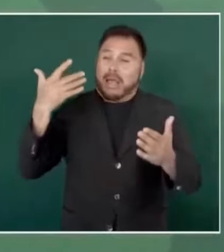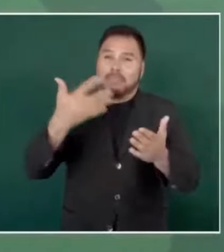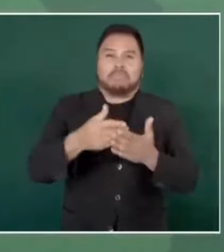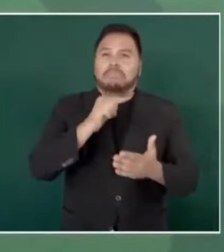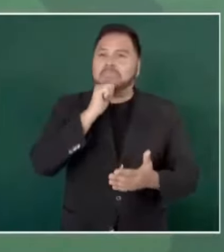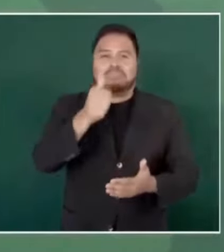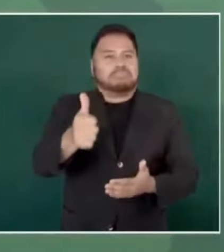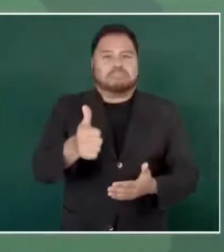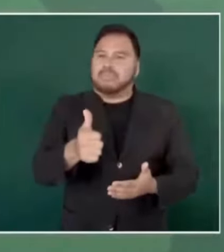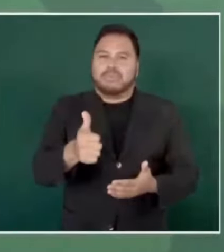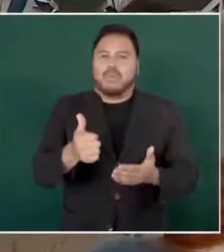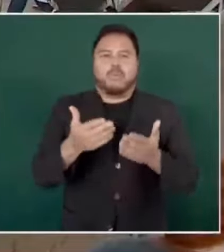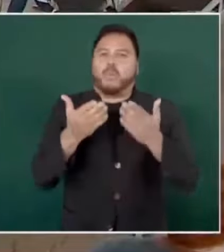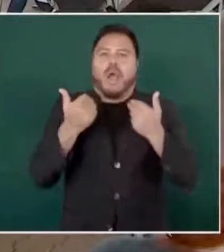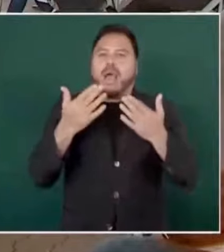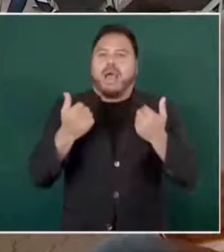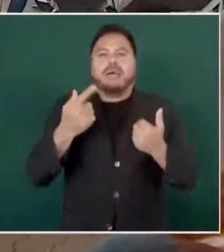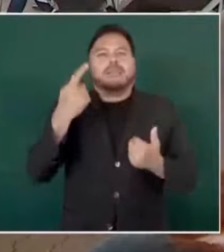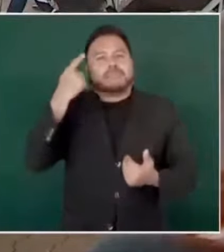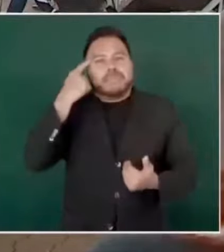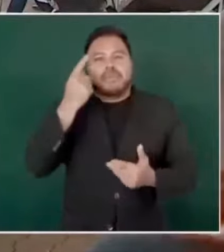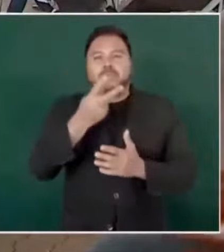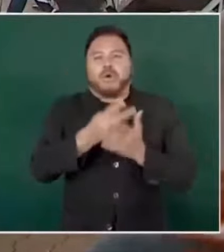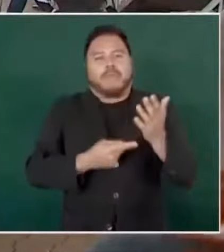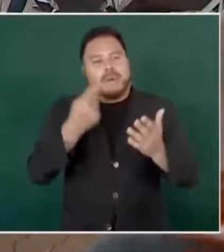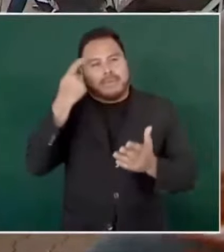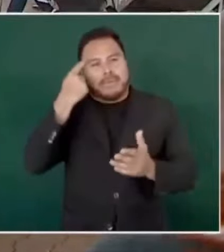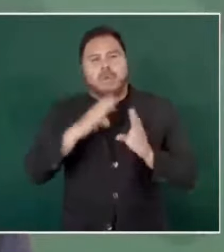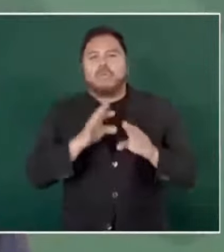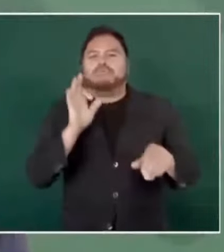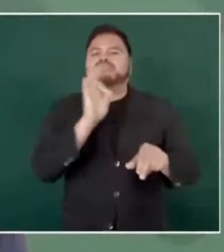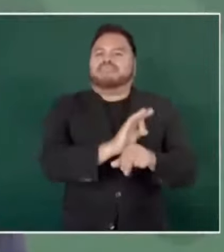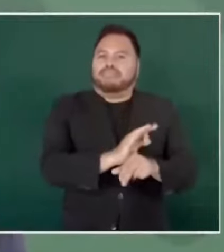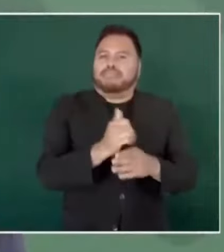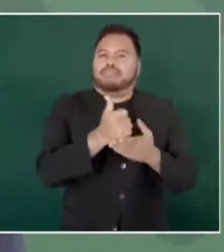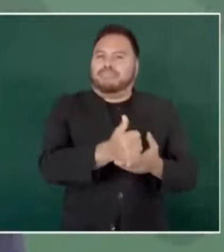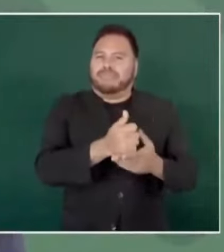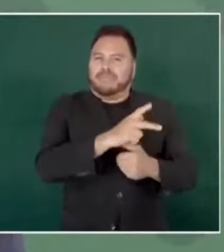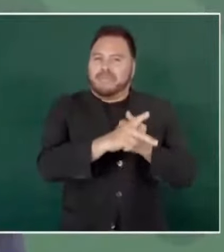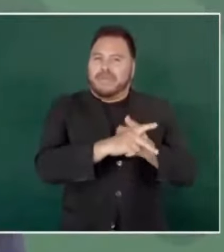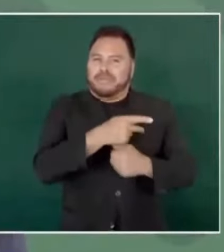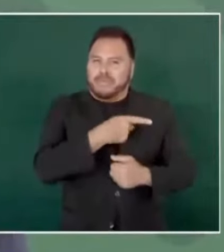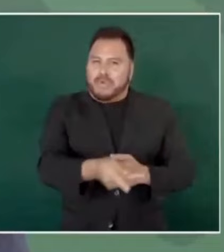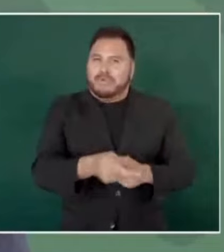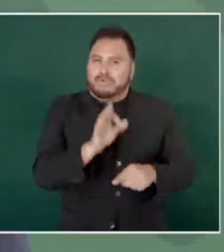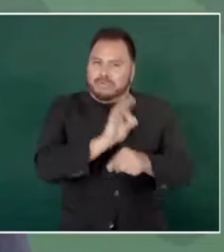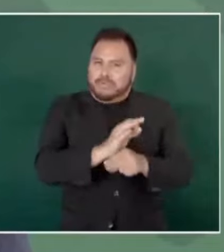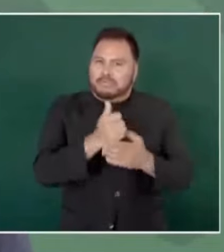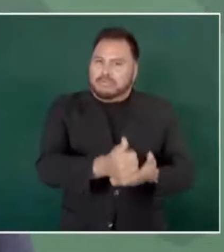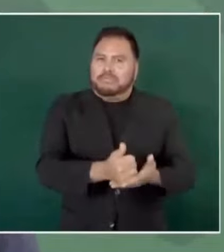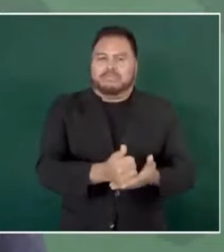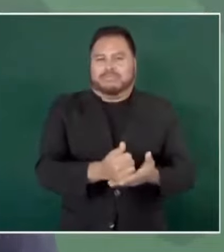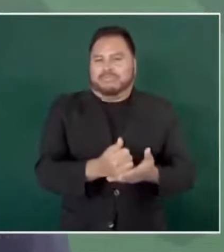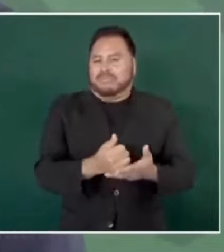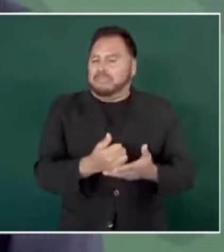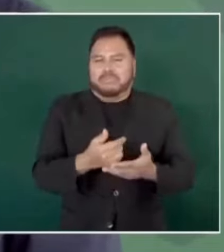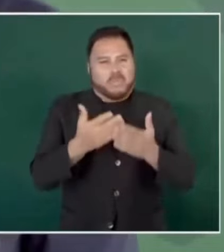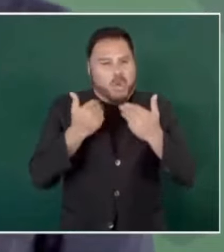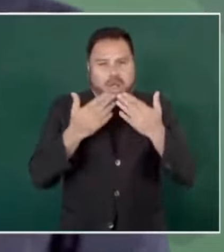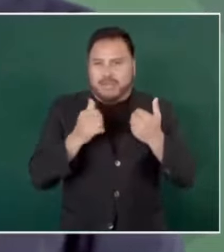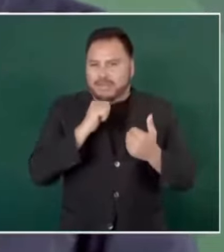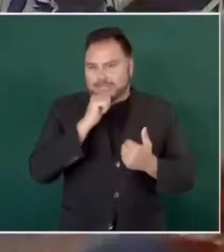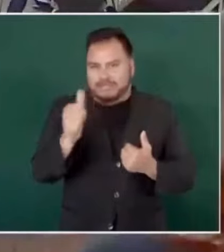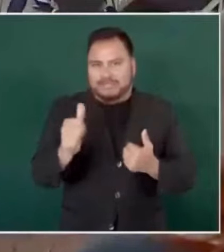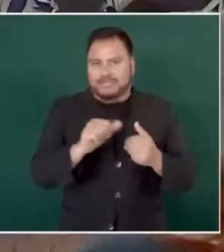No ha habido un plan de apoyo a países pobres de América Latina y del Caribe, y que esto